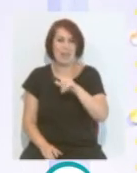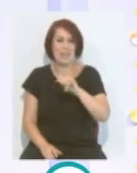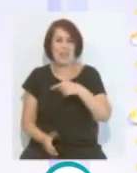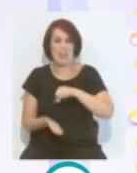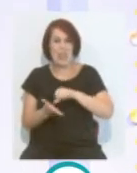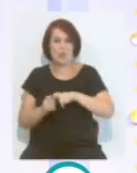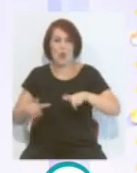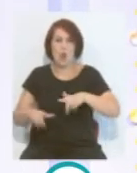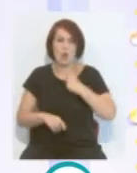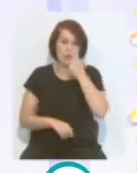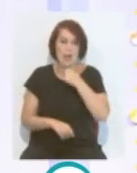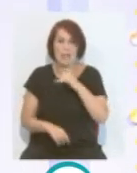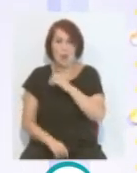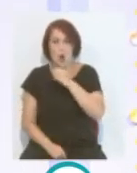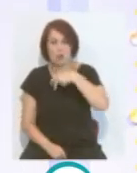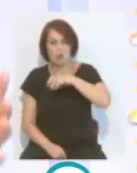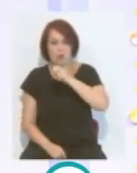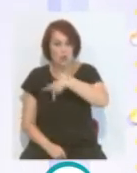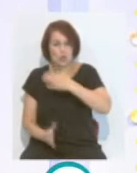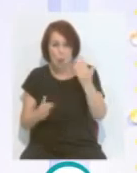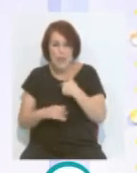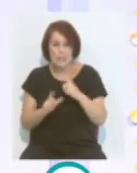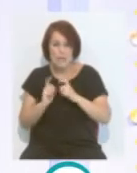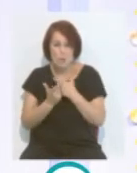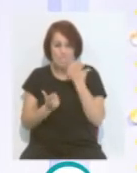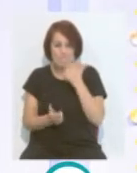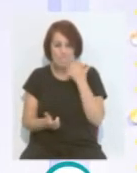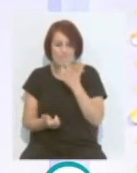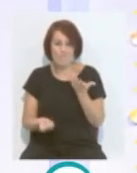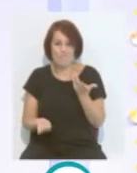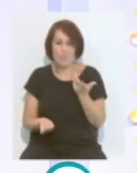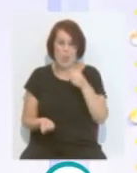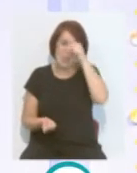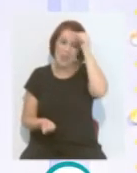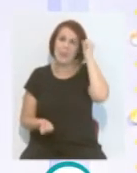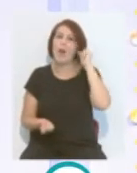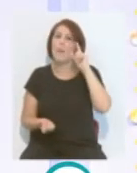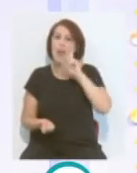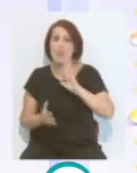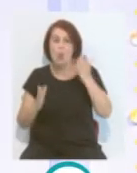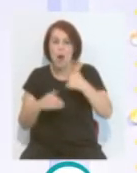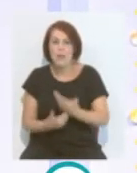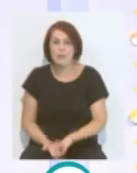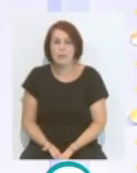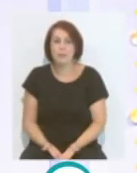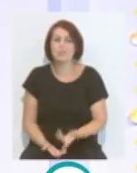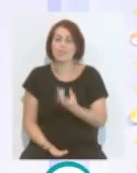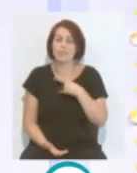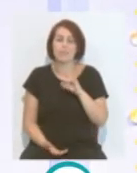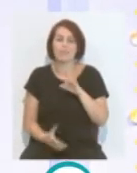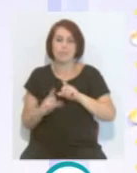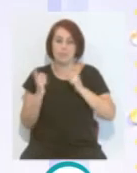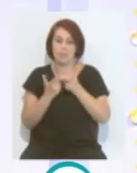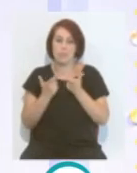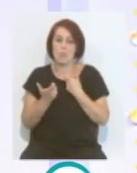estaba José Mari, no estaba Johnson, se veía un equipo completamente extraño, y completamente descerbalizado, por llamarlo así. Pero sí, el equipo fue